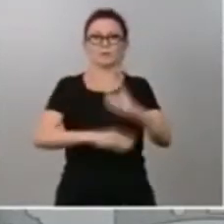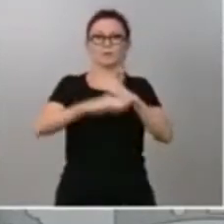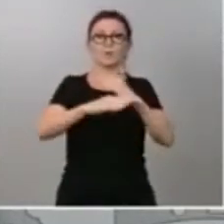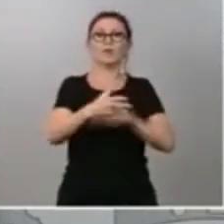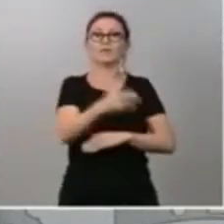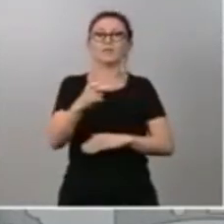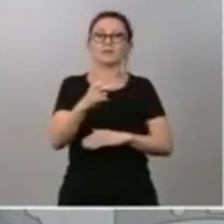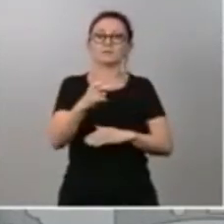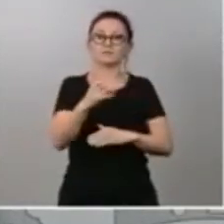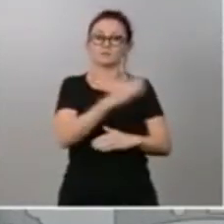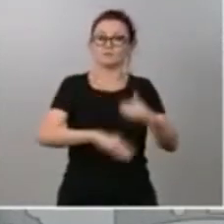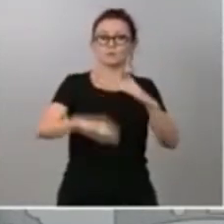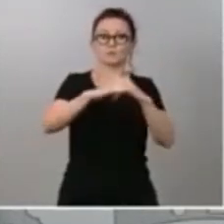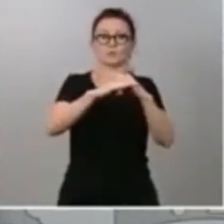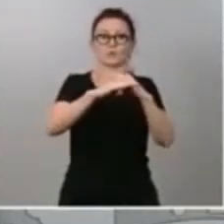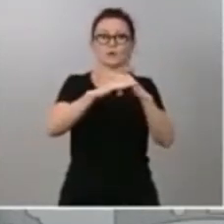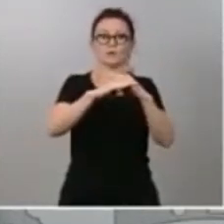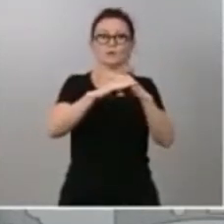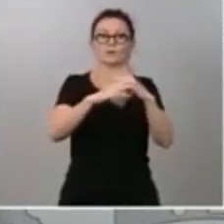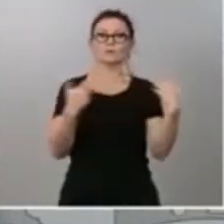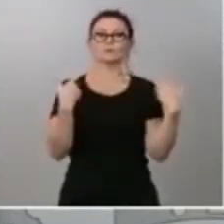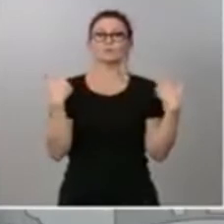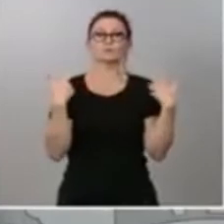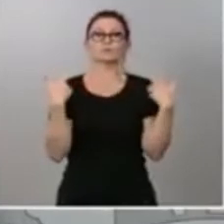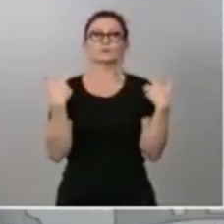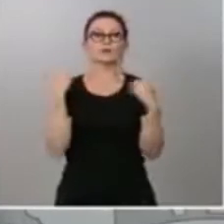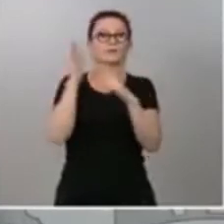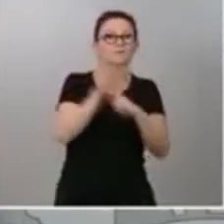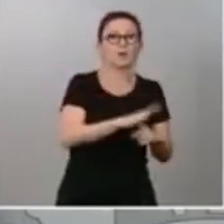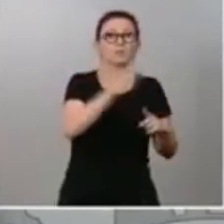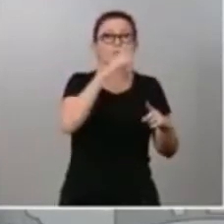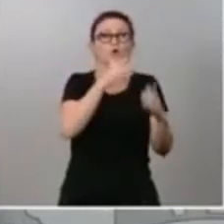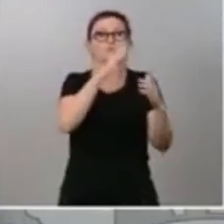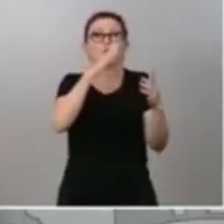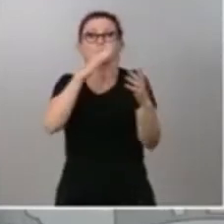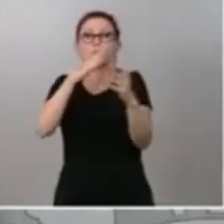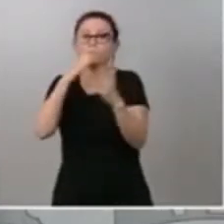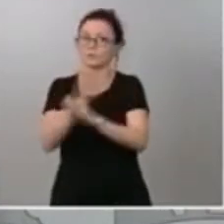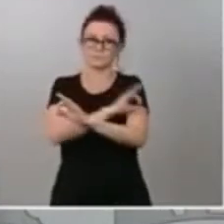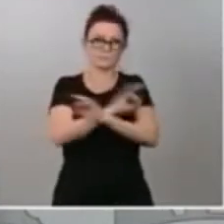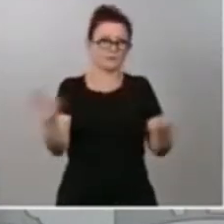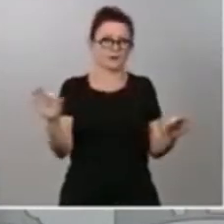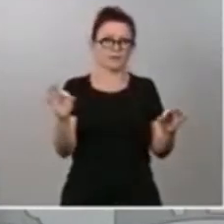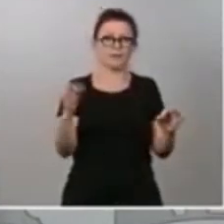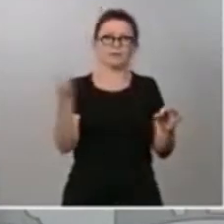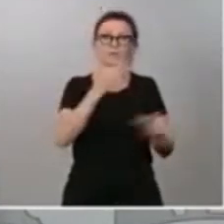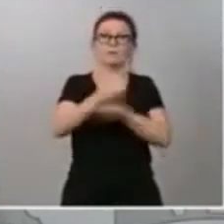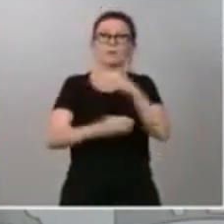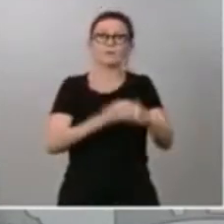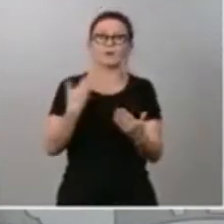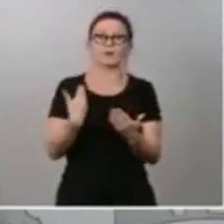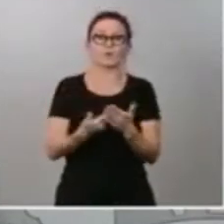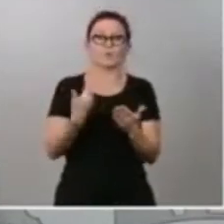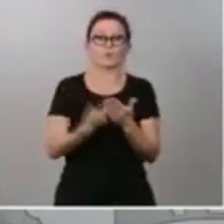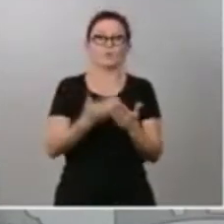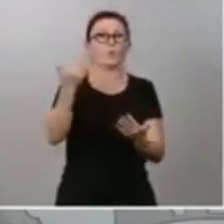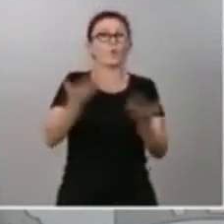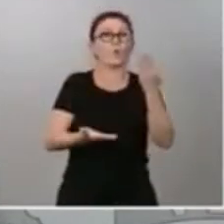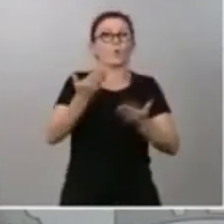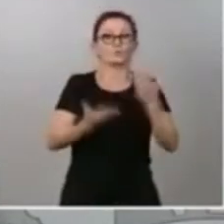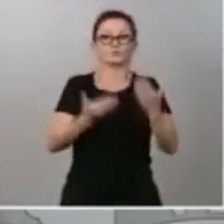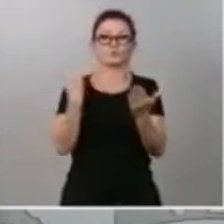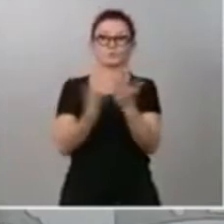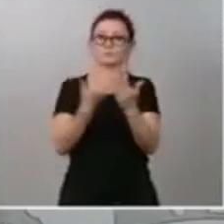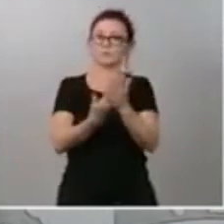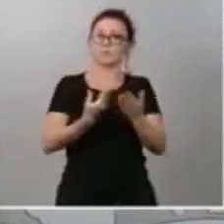tener ni sufrir ningún tipo de discriminación. Se trata simplemente de hacer lo que es justo, garantizando una vida digna al conjunto de ciudadanos